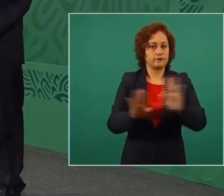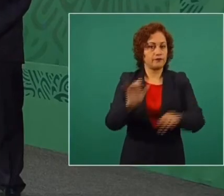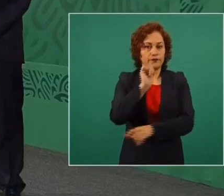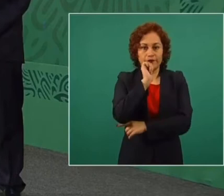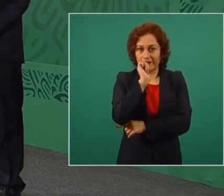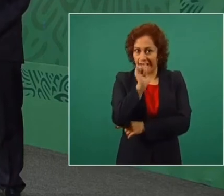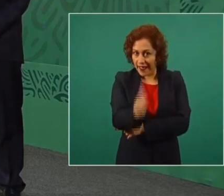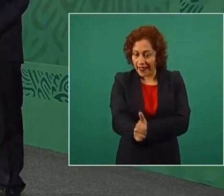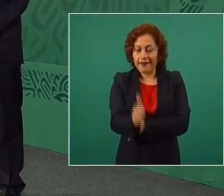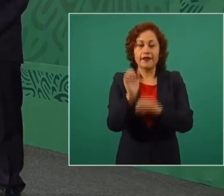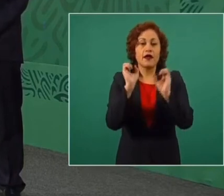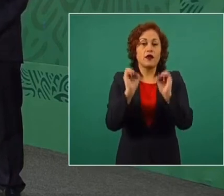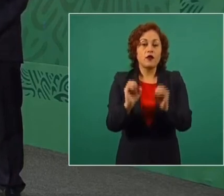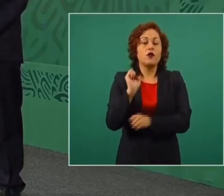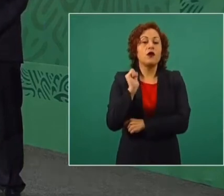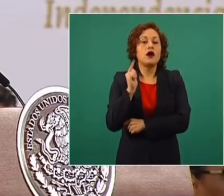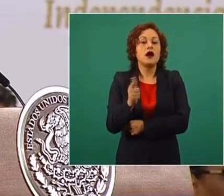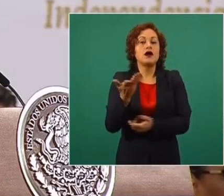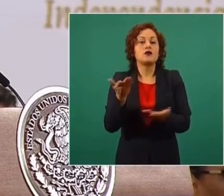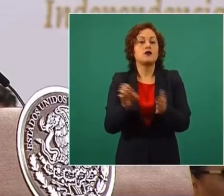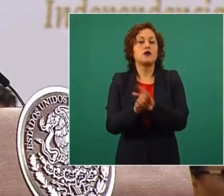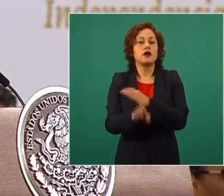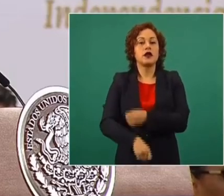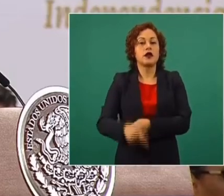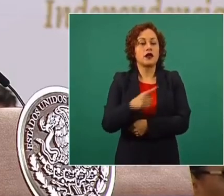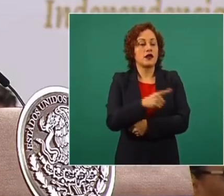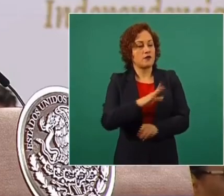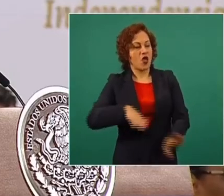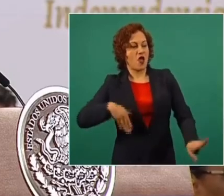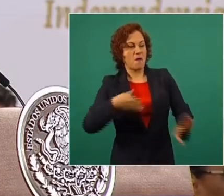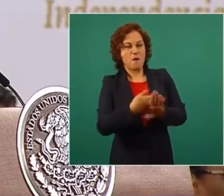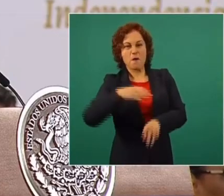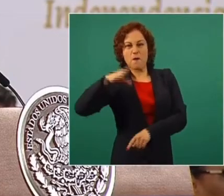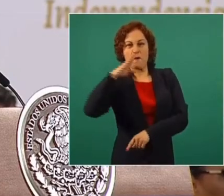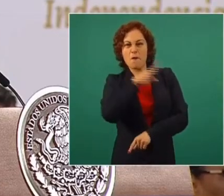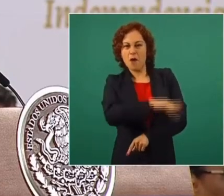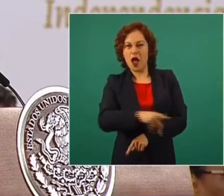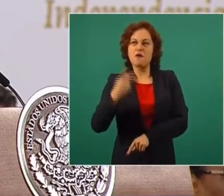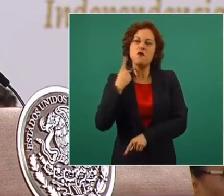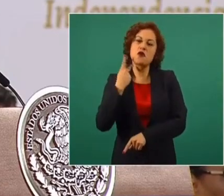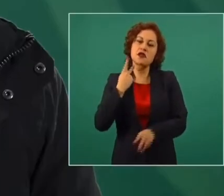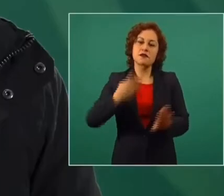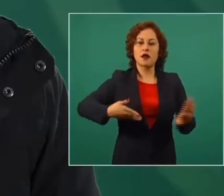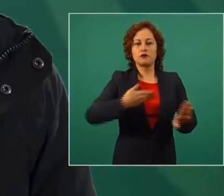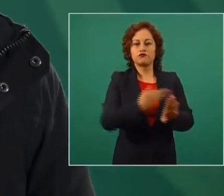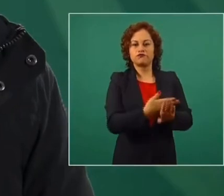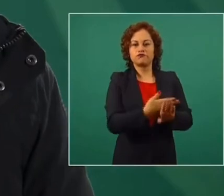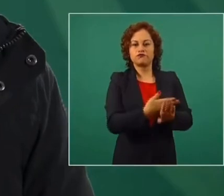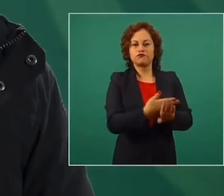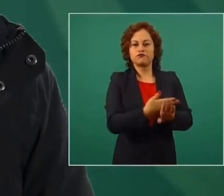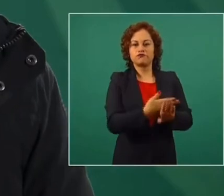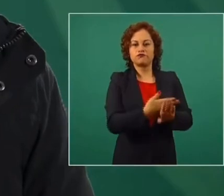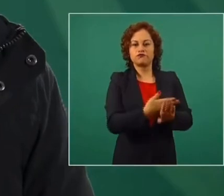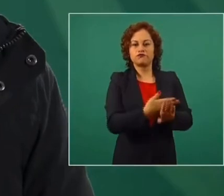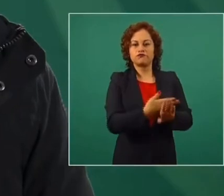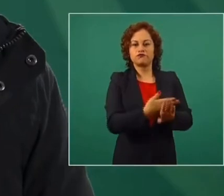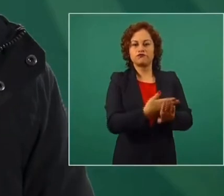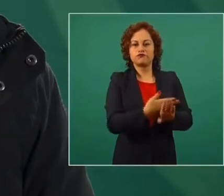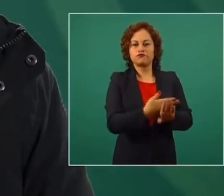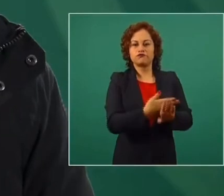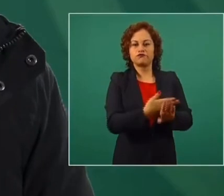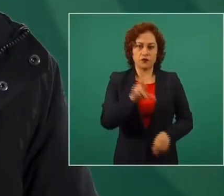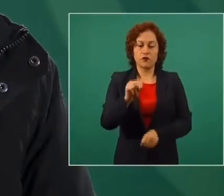ningún caso de que esto sea una venganza o alguna cosa de tipo político de ninguna naturaleza. ¿Por qué? Porque